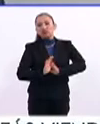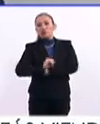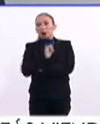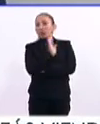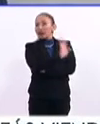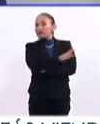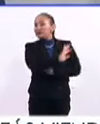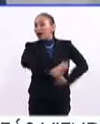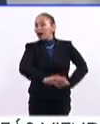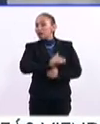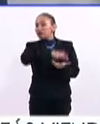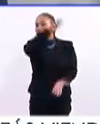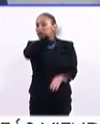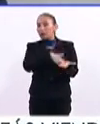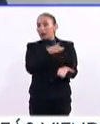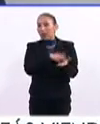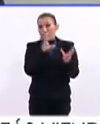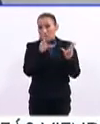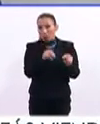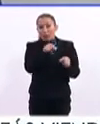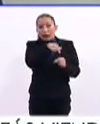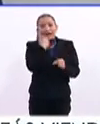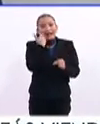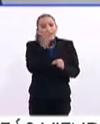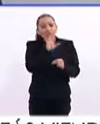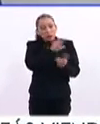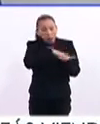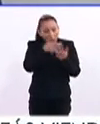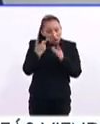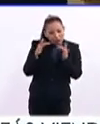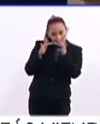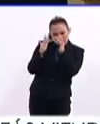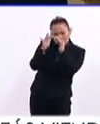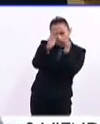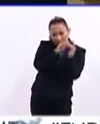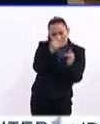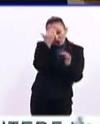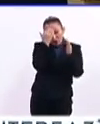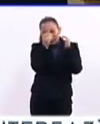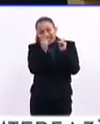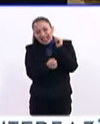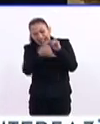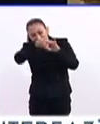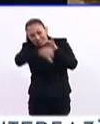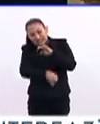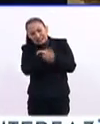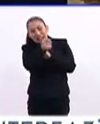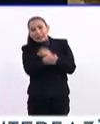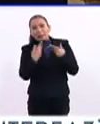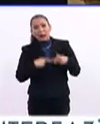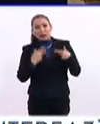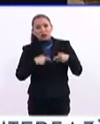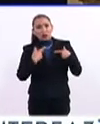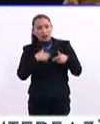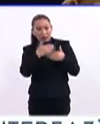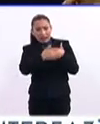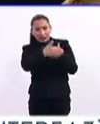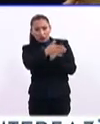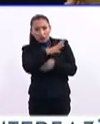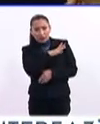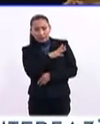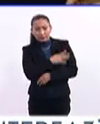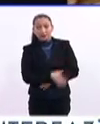por tenerlos o acumular papeles, sino encontrar las redes de relaciones y de conocimiento en las que estos acervos se muevan.